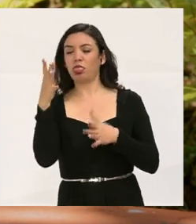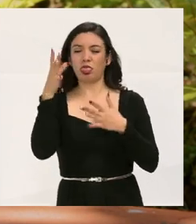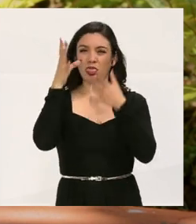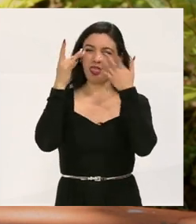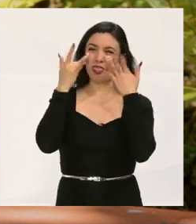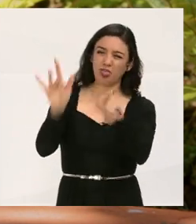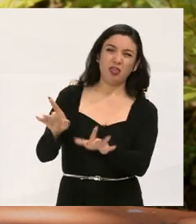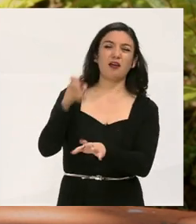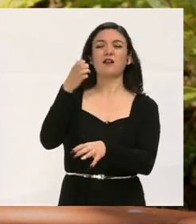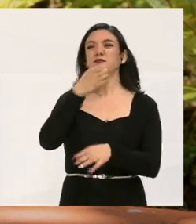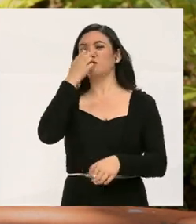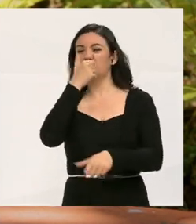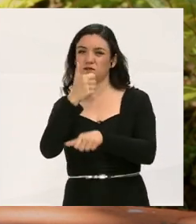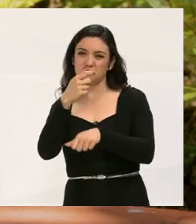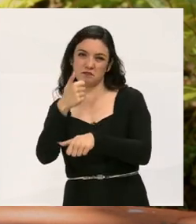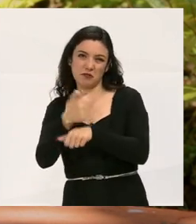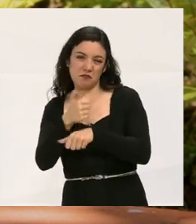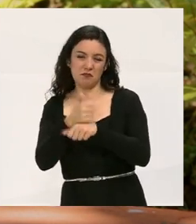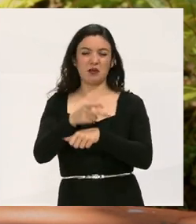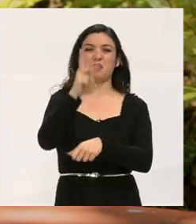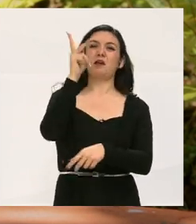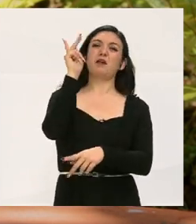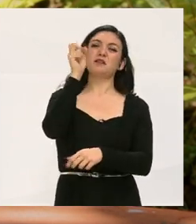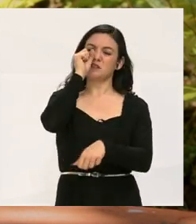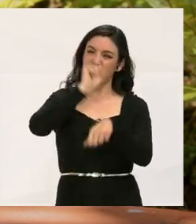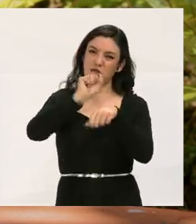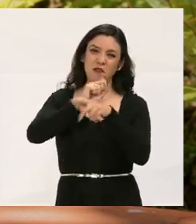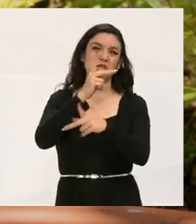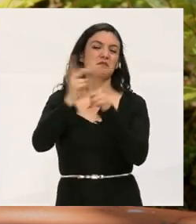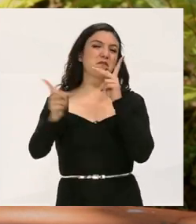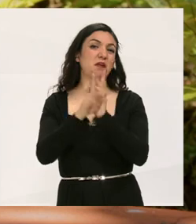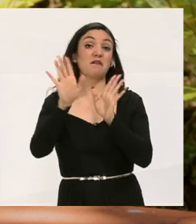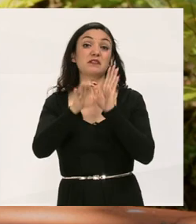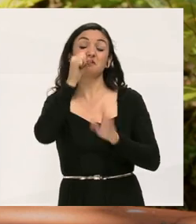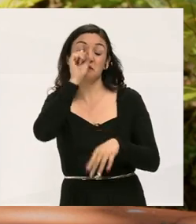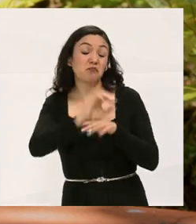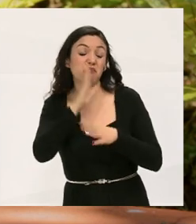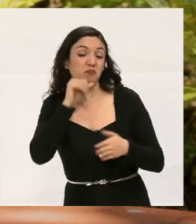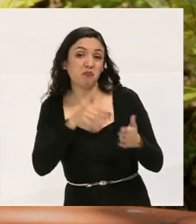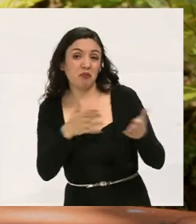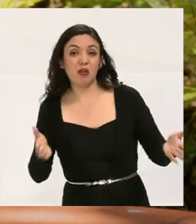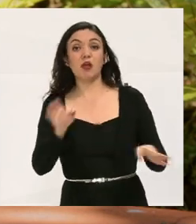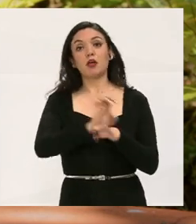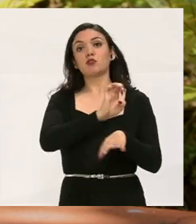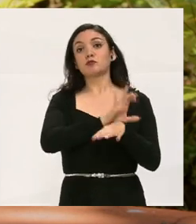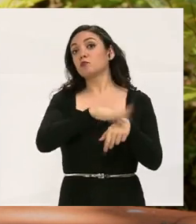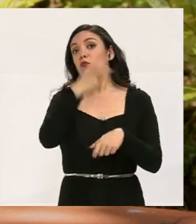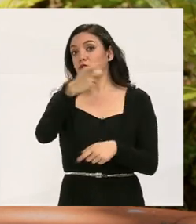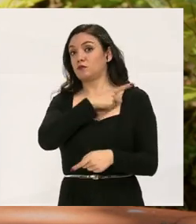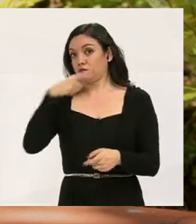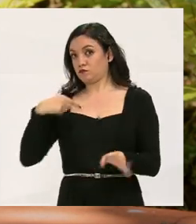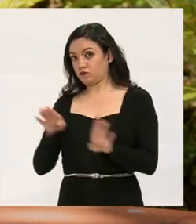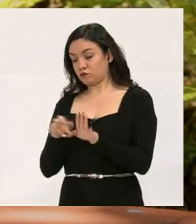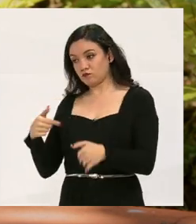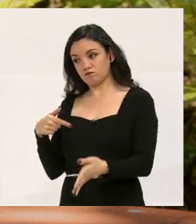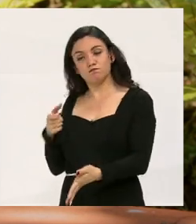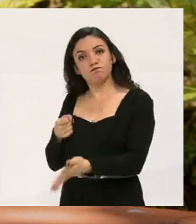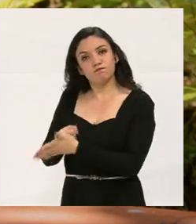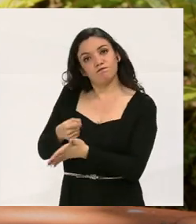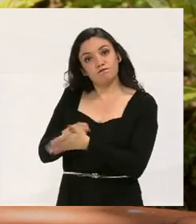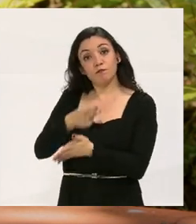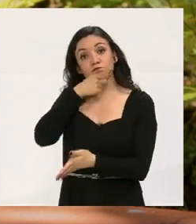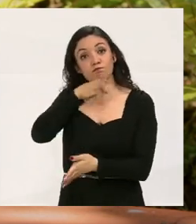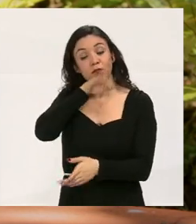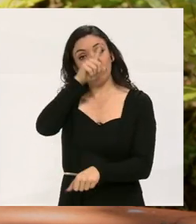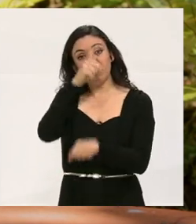primaria, secundarias, no terminan la prepa, no terminan a veces ni la secundaria. Por eso tenemos que estar nosotros,